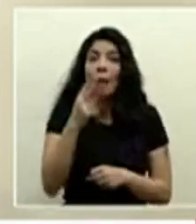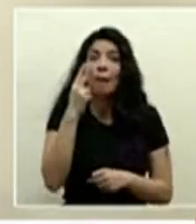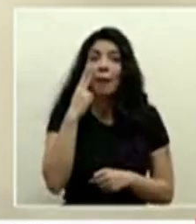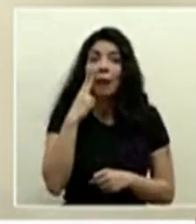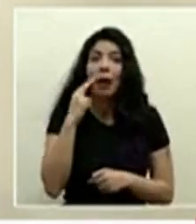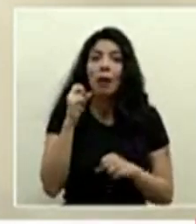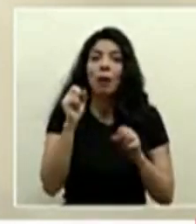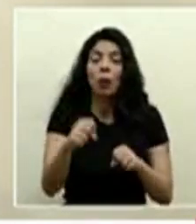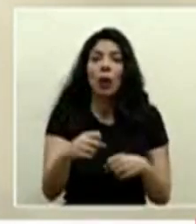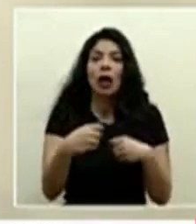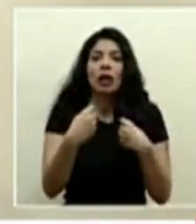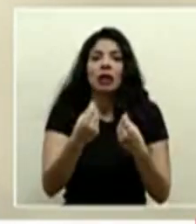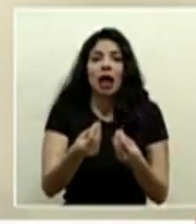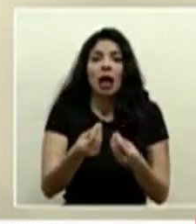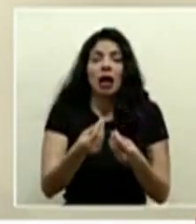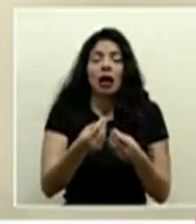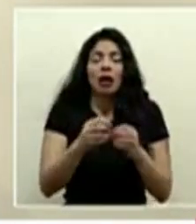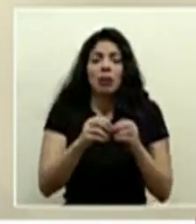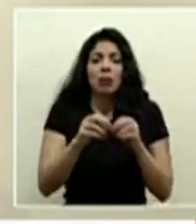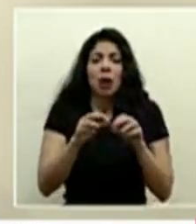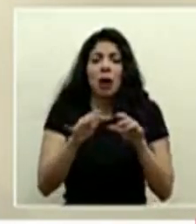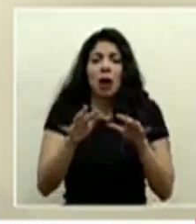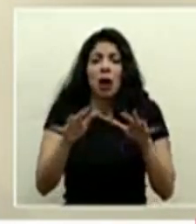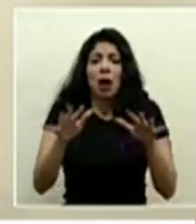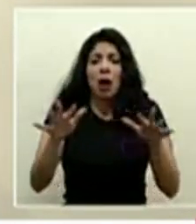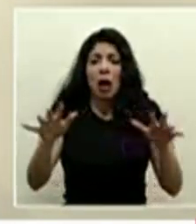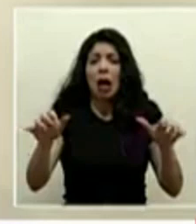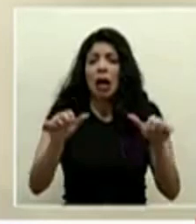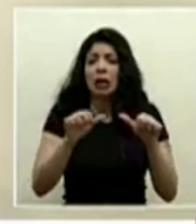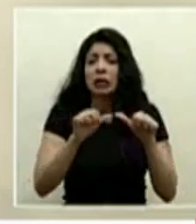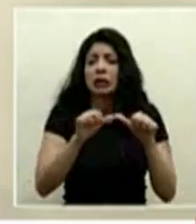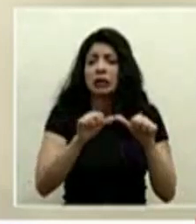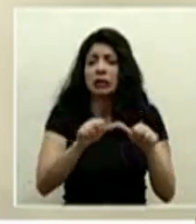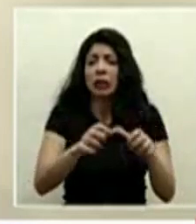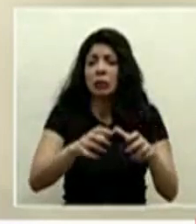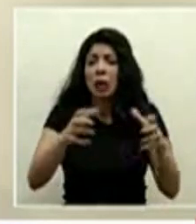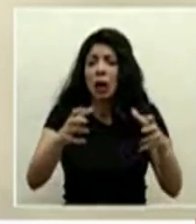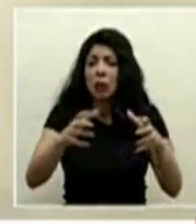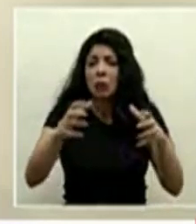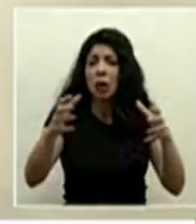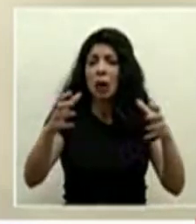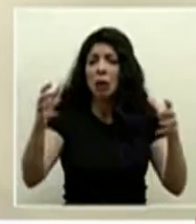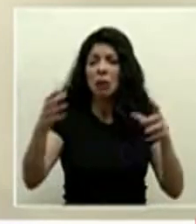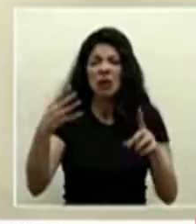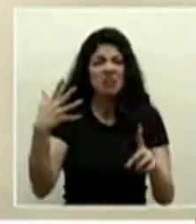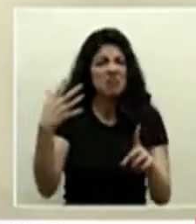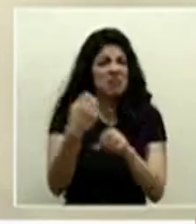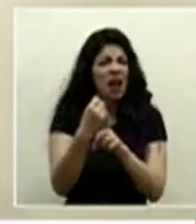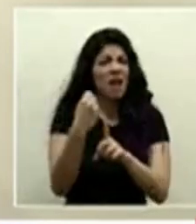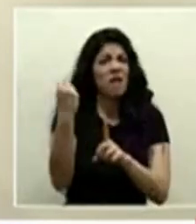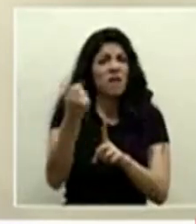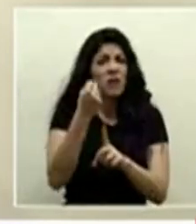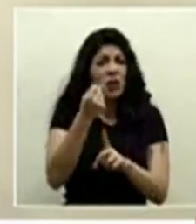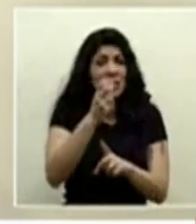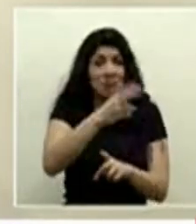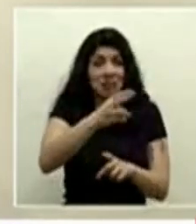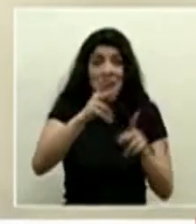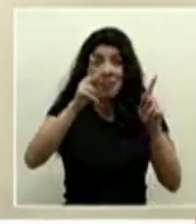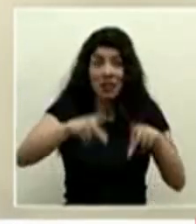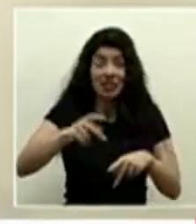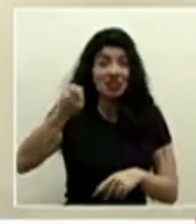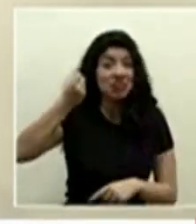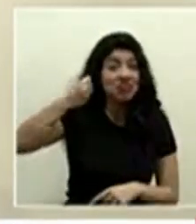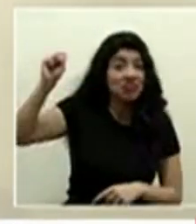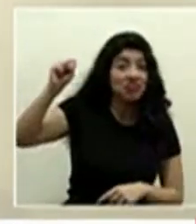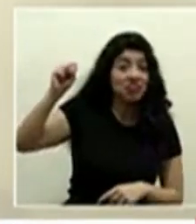puede potenciar una transmisión que se sostenga y que empiece a afectar de forma grave a las mismas personas que transgredieron esa